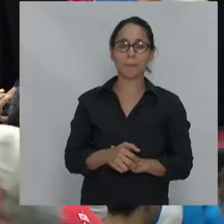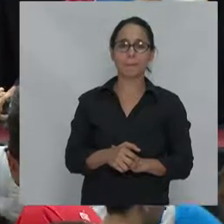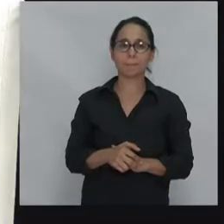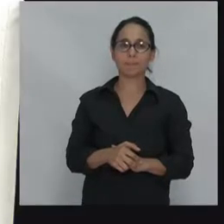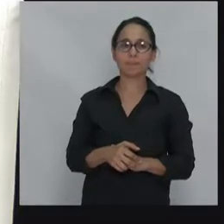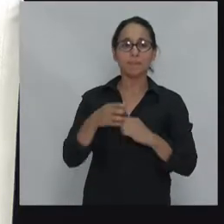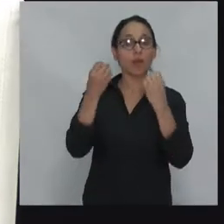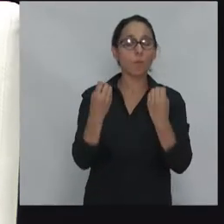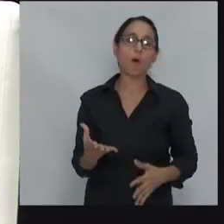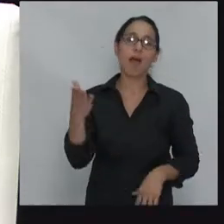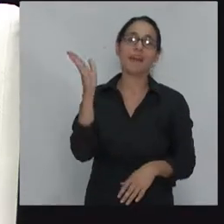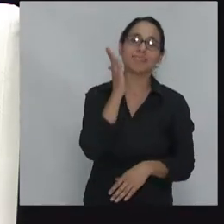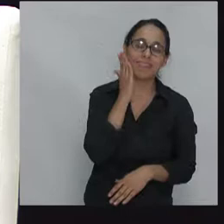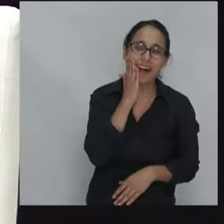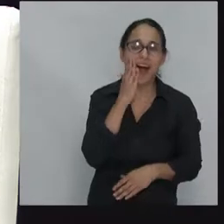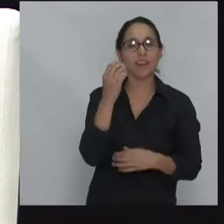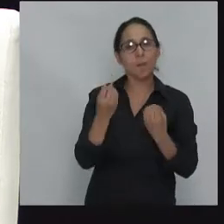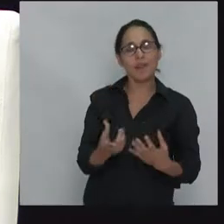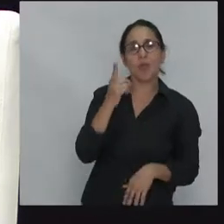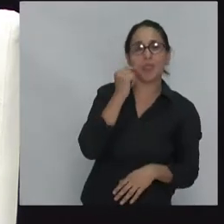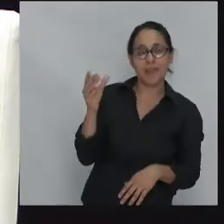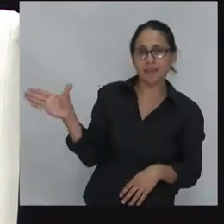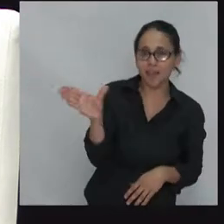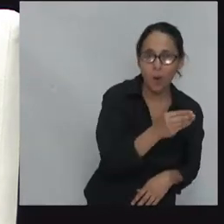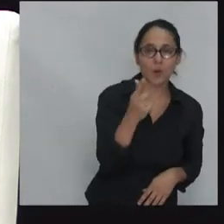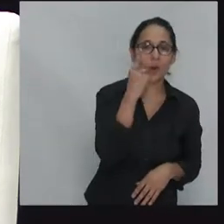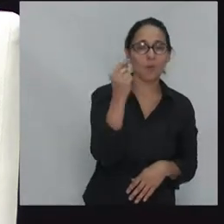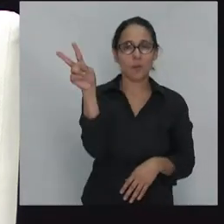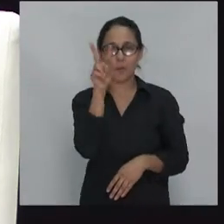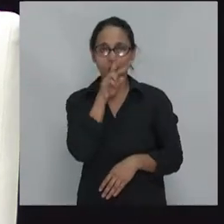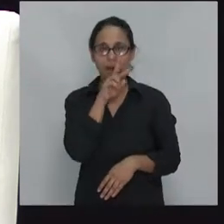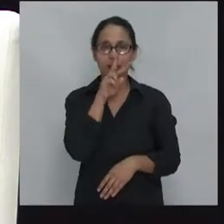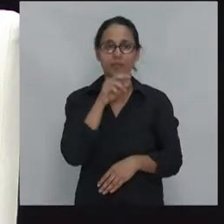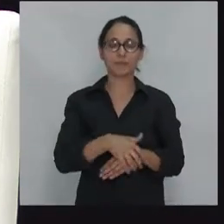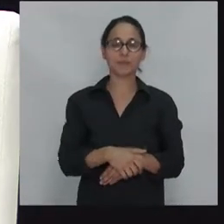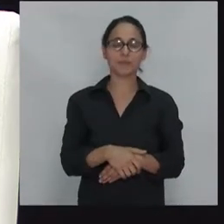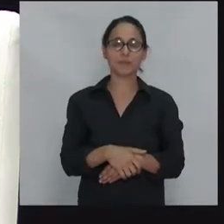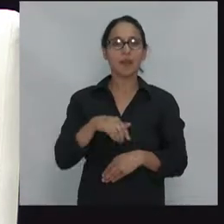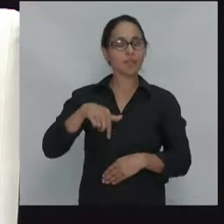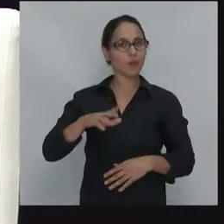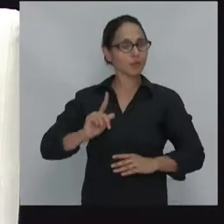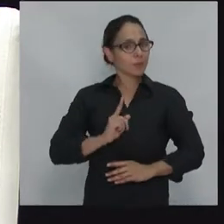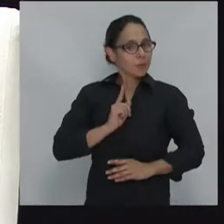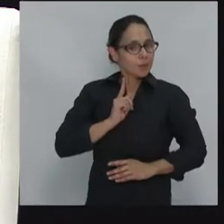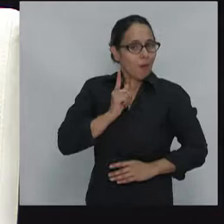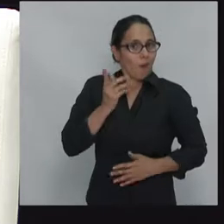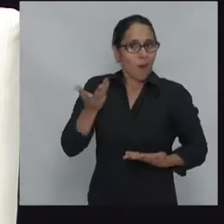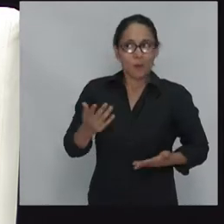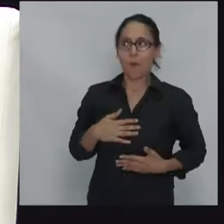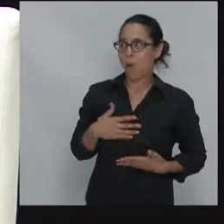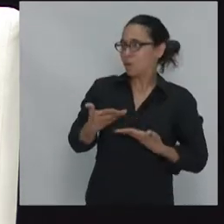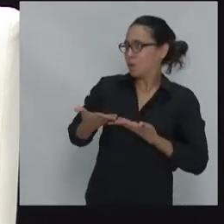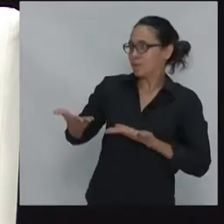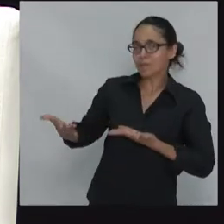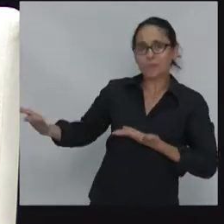Muy buenos días. Muy buenas tardes a todas y a todos. Es un enorme honor presentar este panel